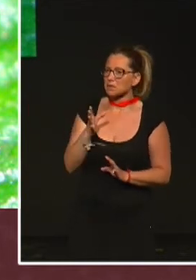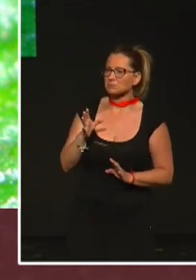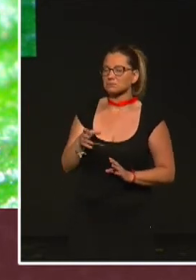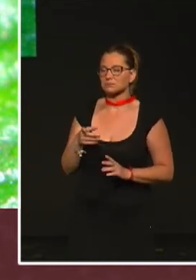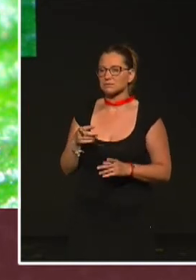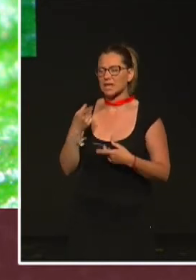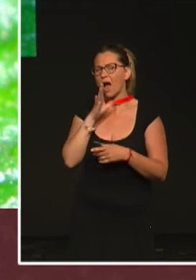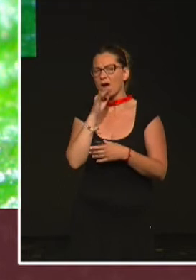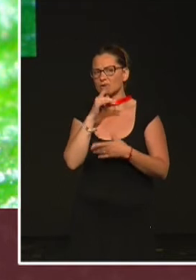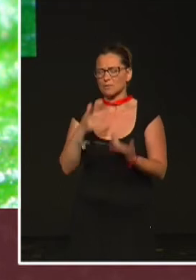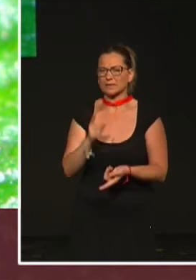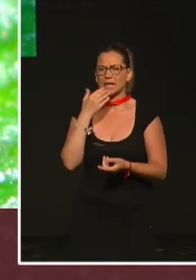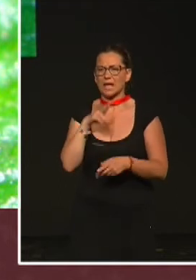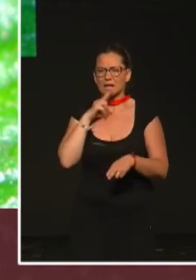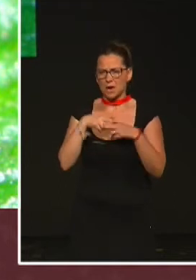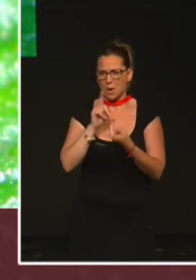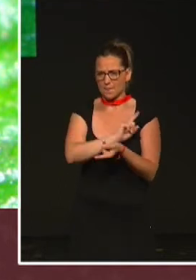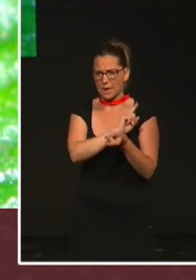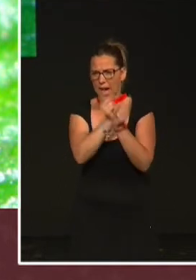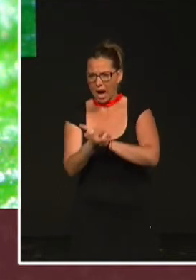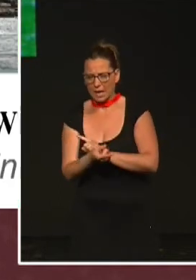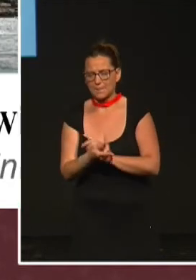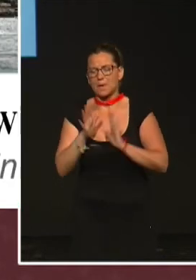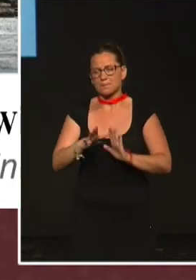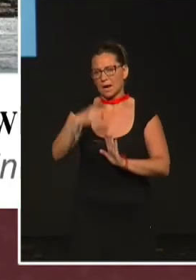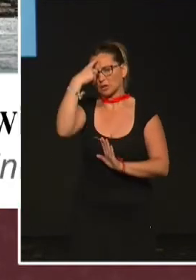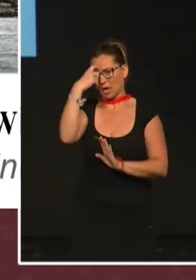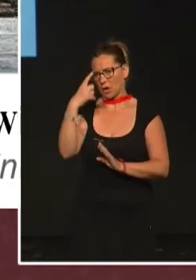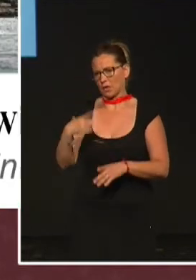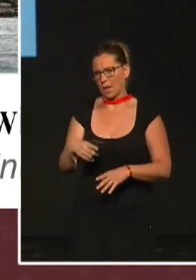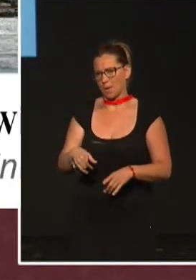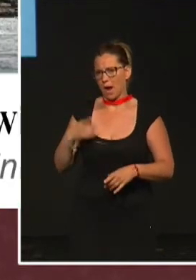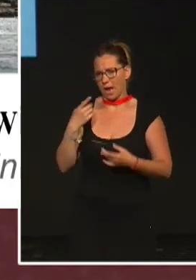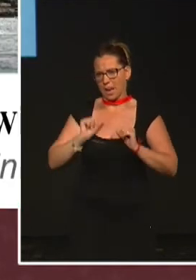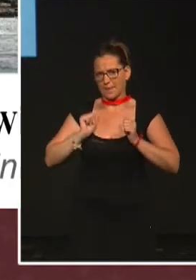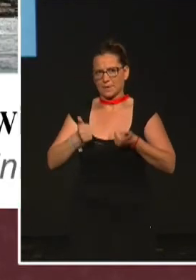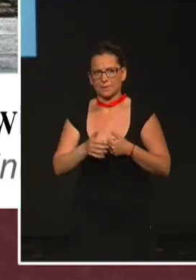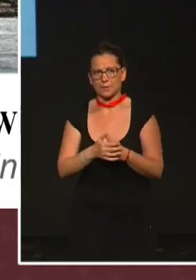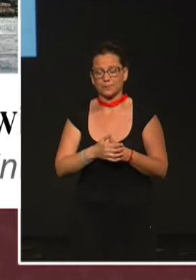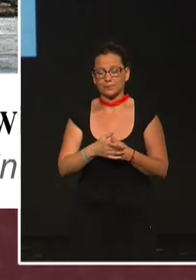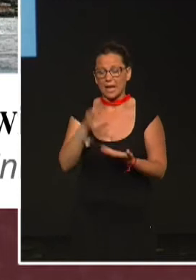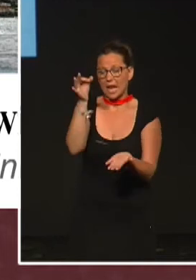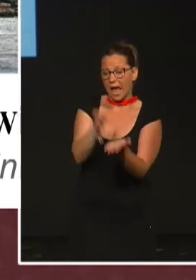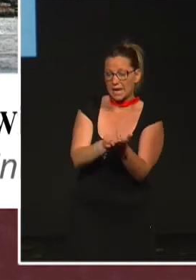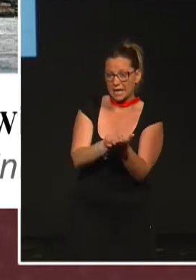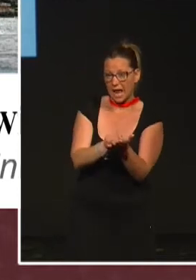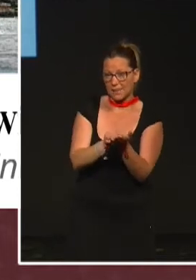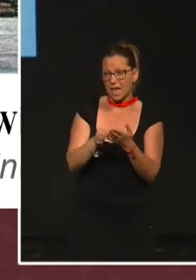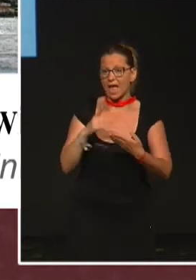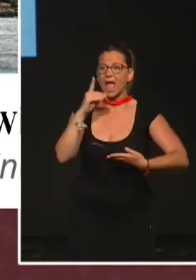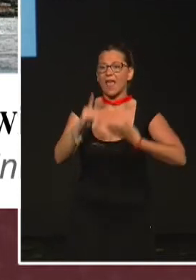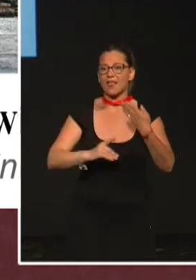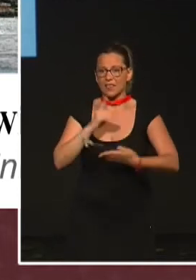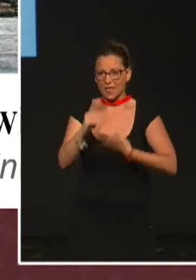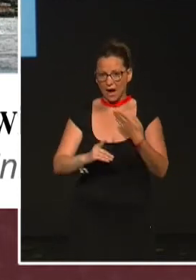original este primer nombre que se le puso a este animal. En la isla de Darwin, en el archipiélago de las Galápagos, también habita